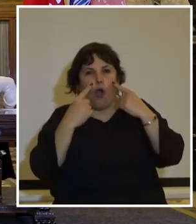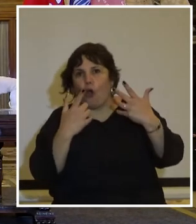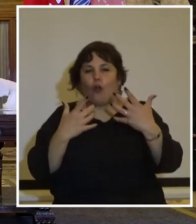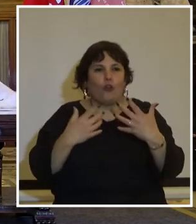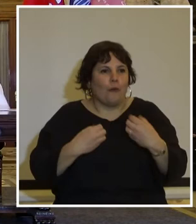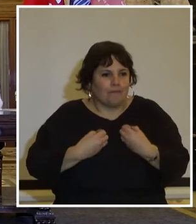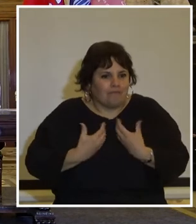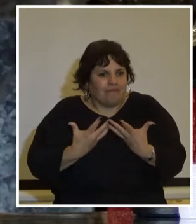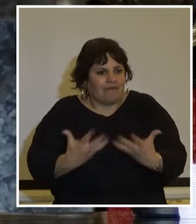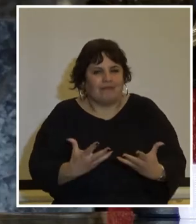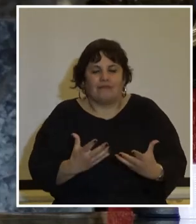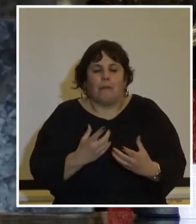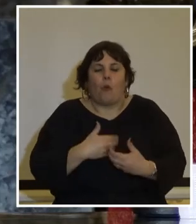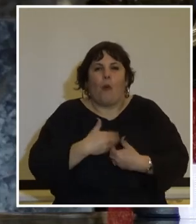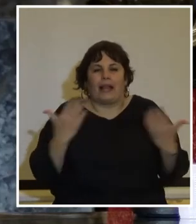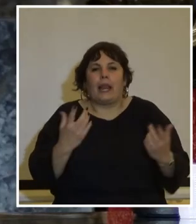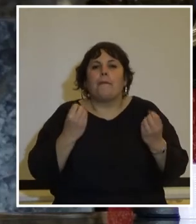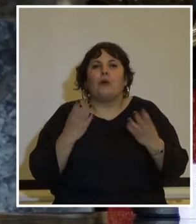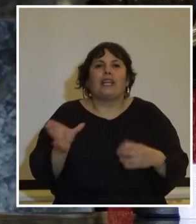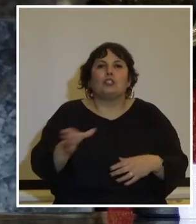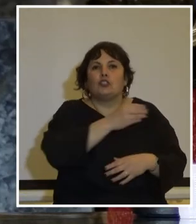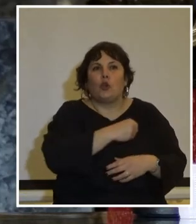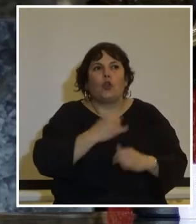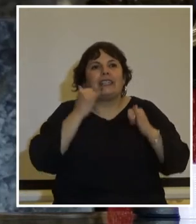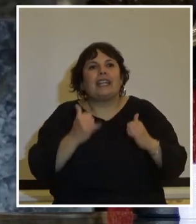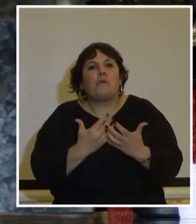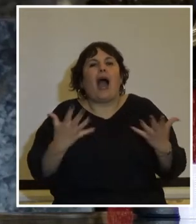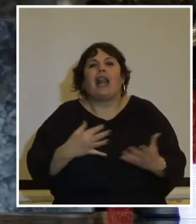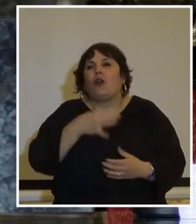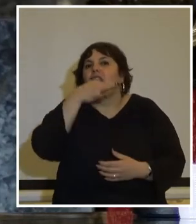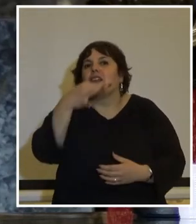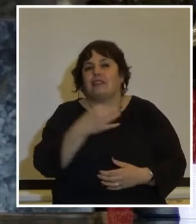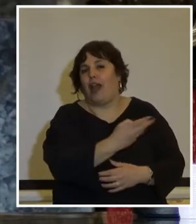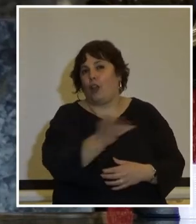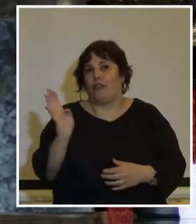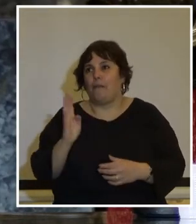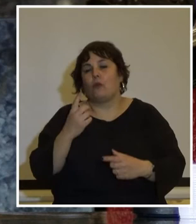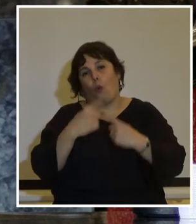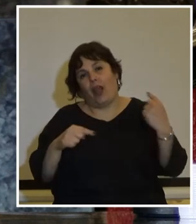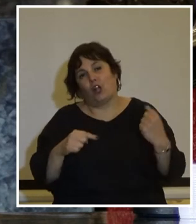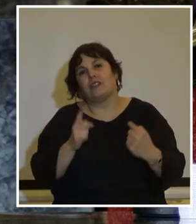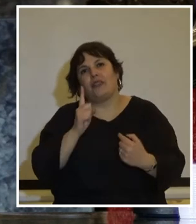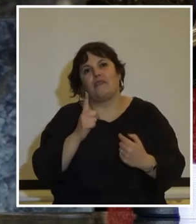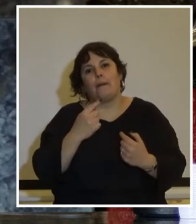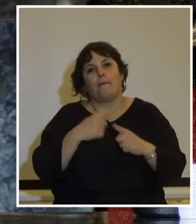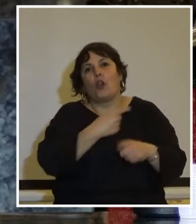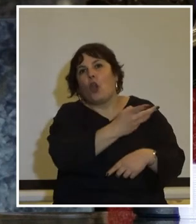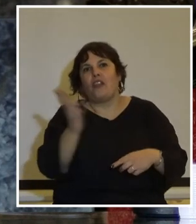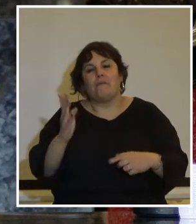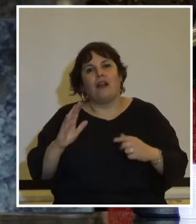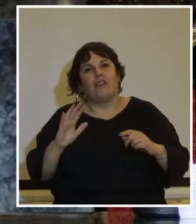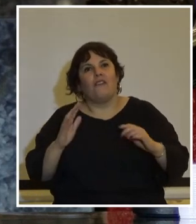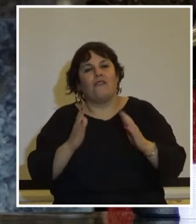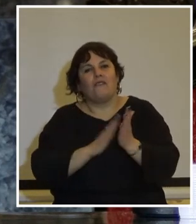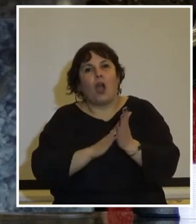por los poros o por donde sea porque todos toitos tenemos algo que decir a los demás alguna cosa que merece ser por los demás celebrada o